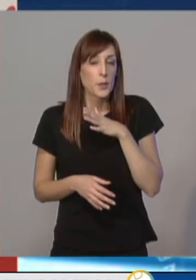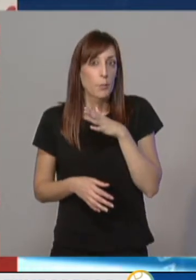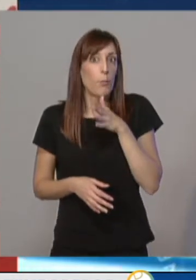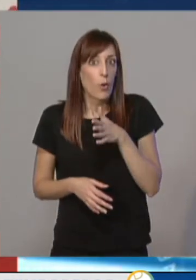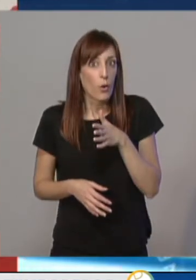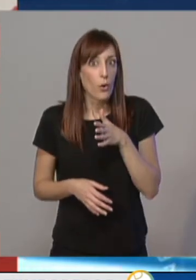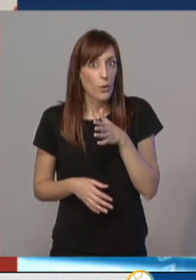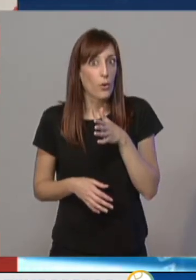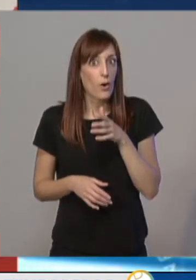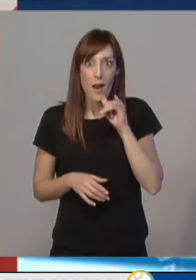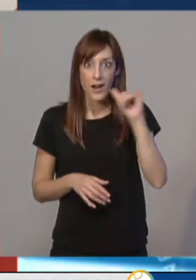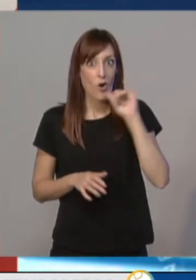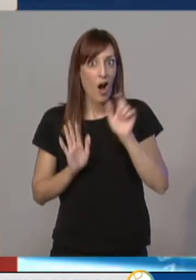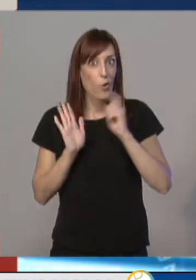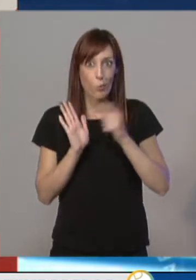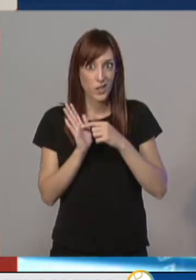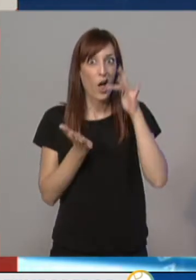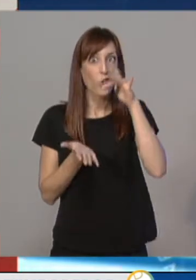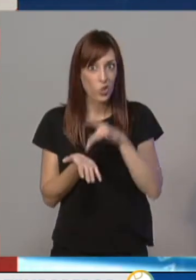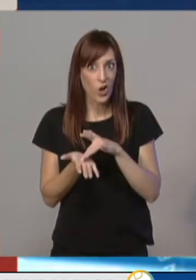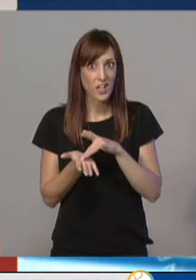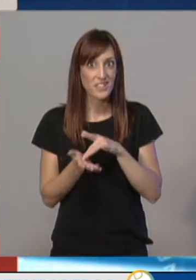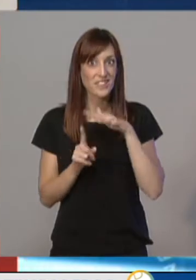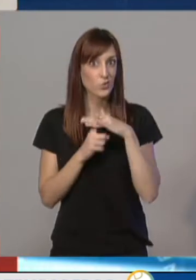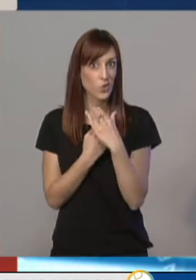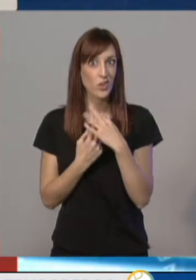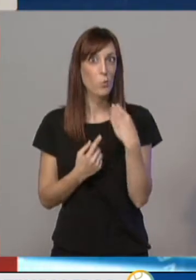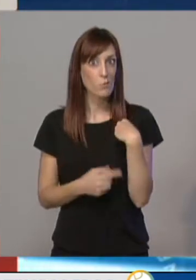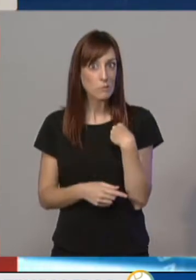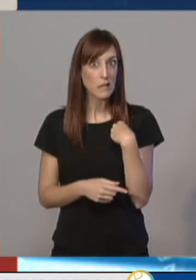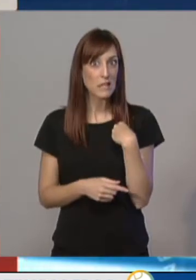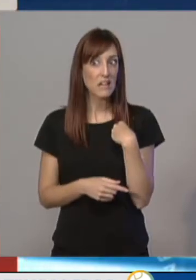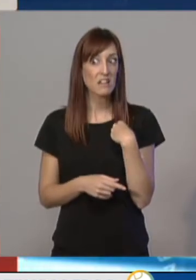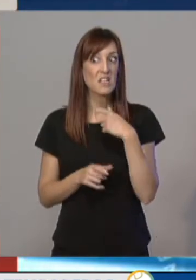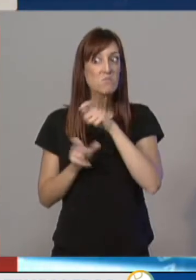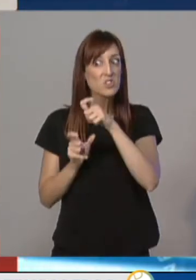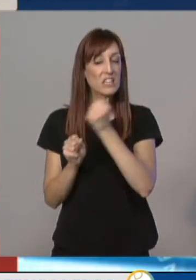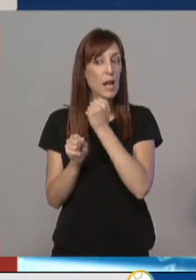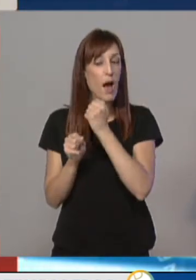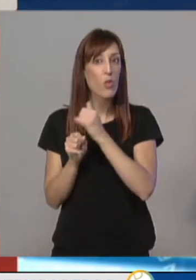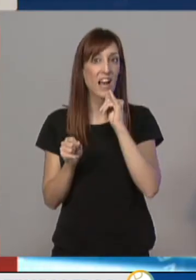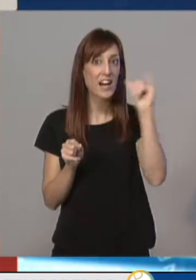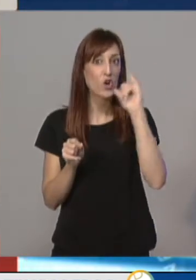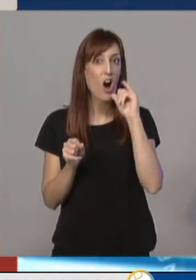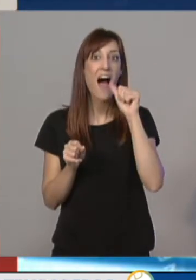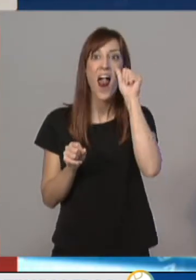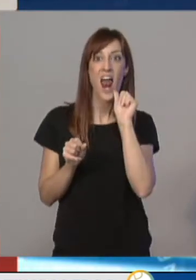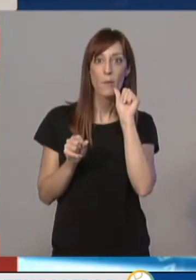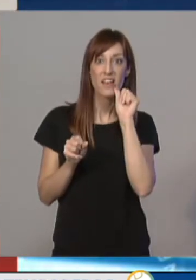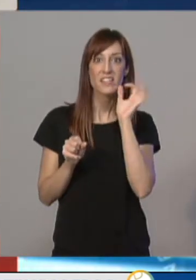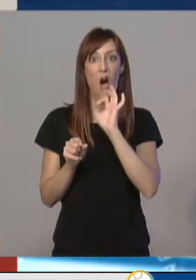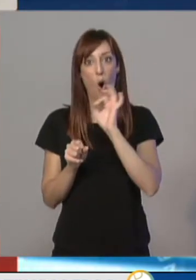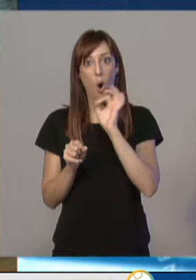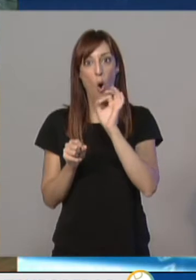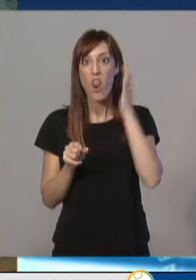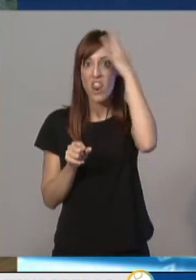en toda la Rioja... ...y muchos de los trabajadores que vemos vienen de la Rioja a la vez, a de Navarra... ...y creemos que debería